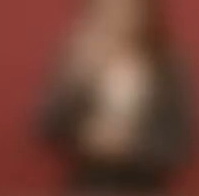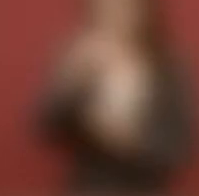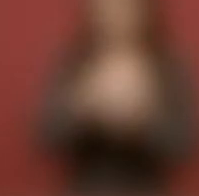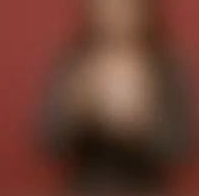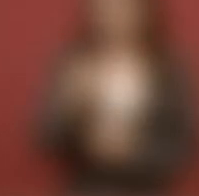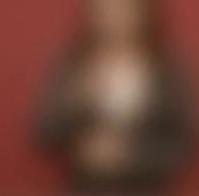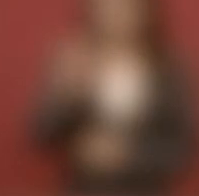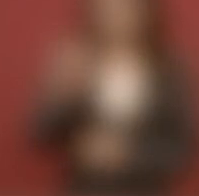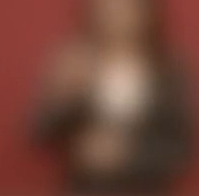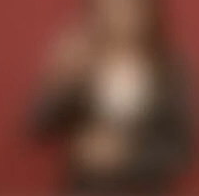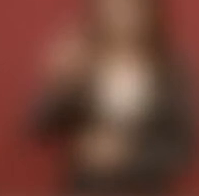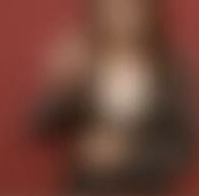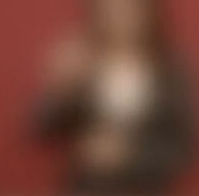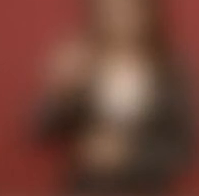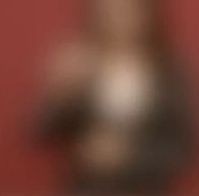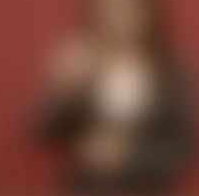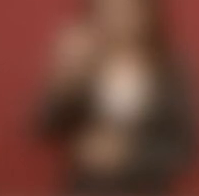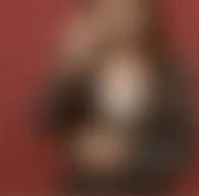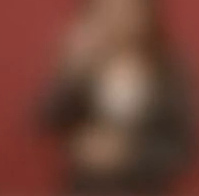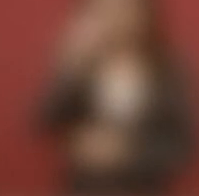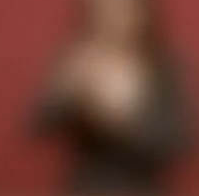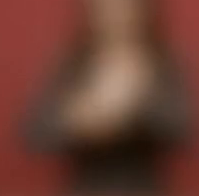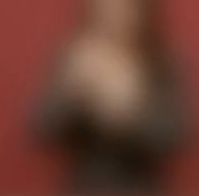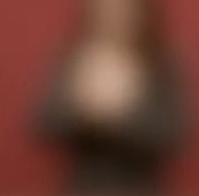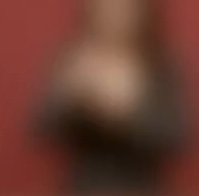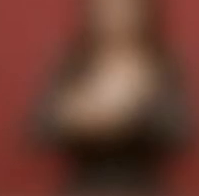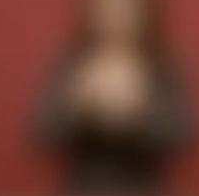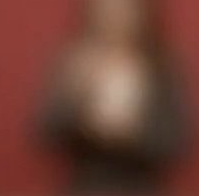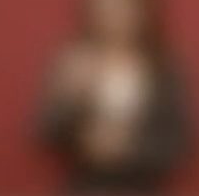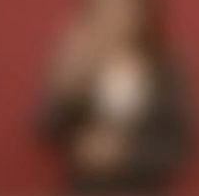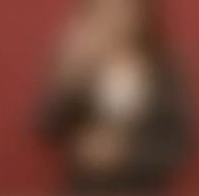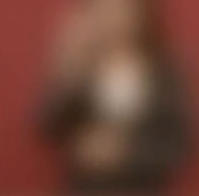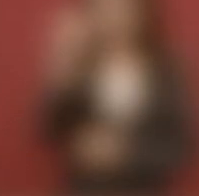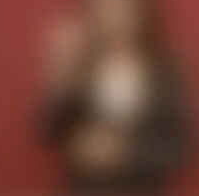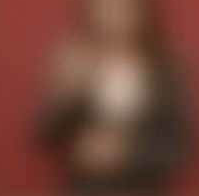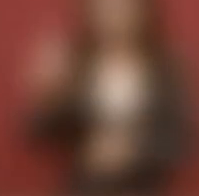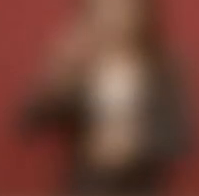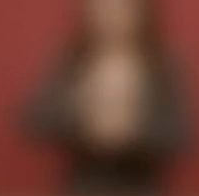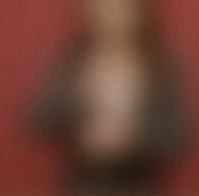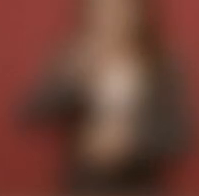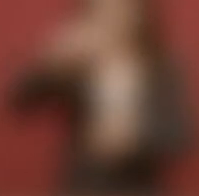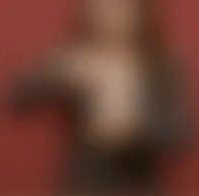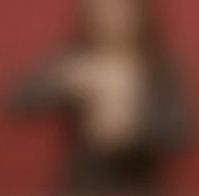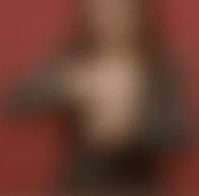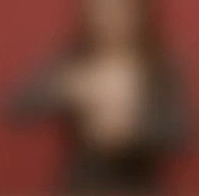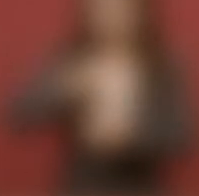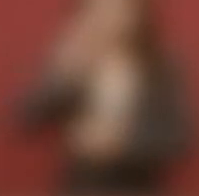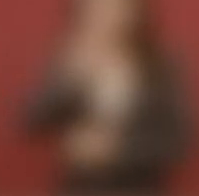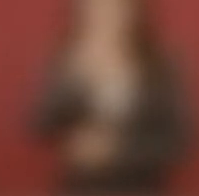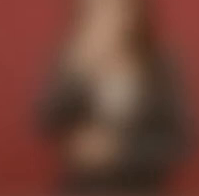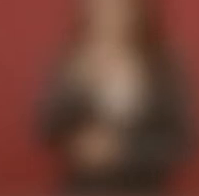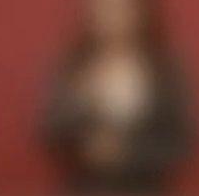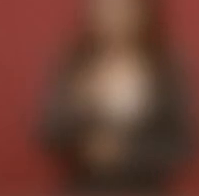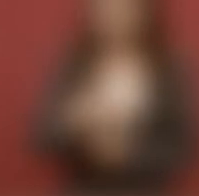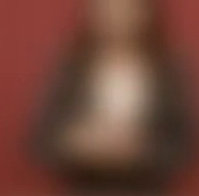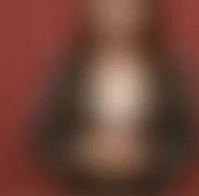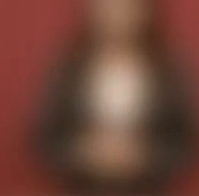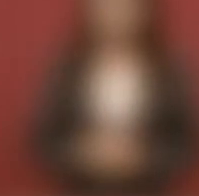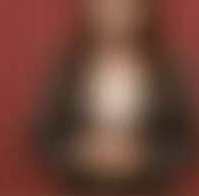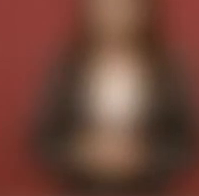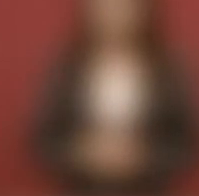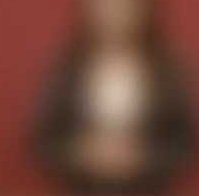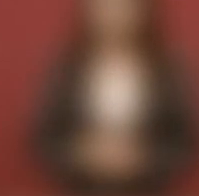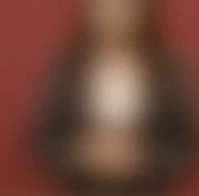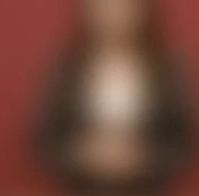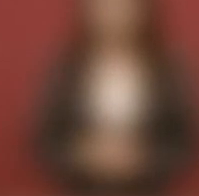Cada 23 de octubre conmemoramos el Día del Médico Y de las Médicas Una